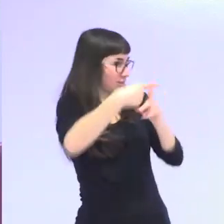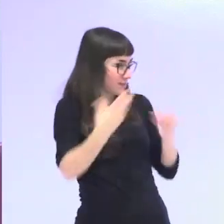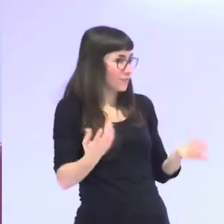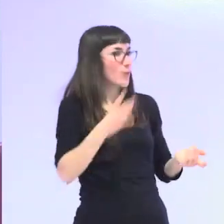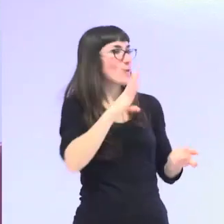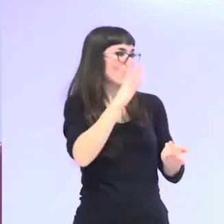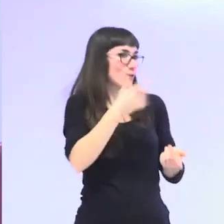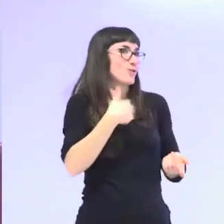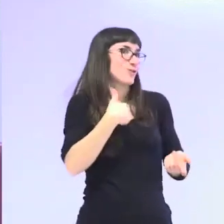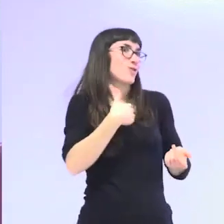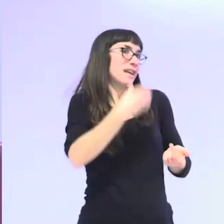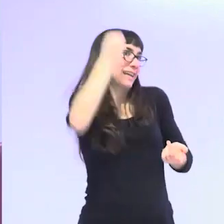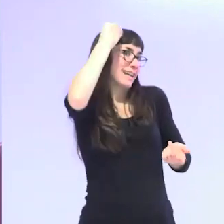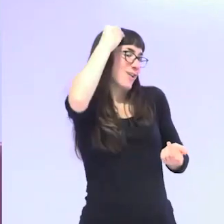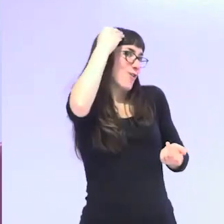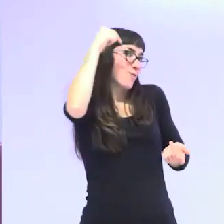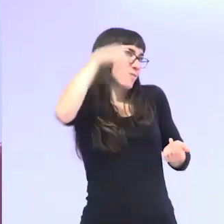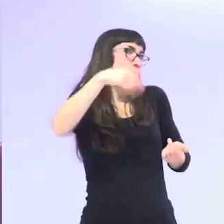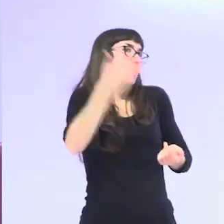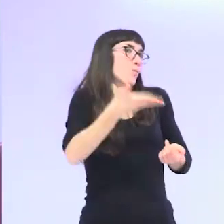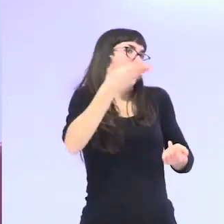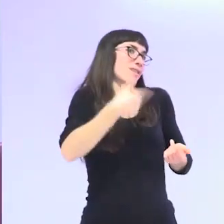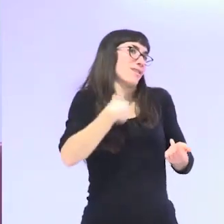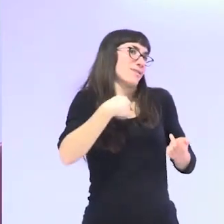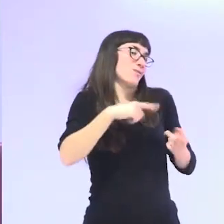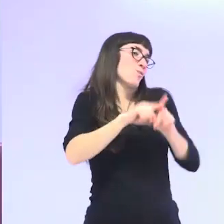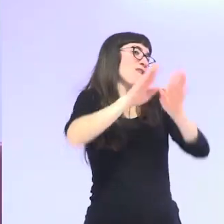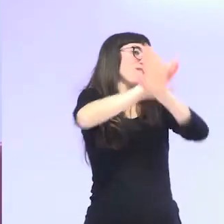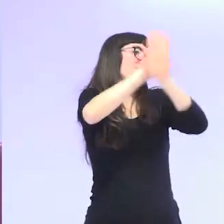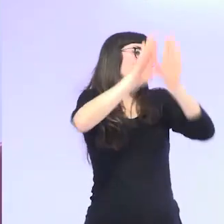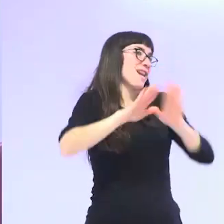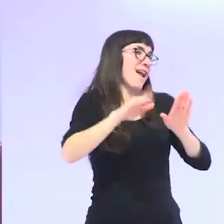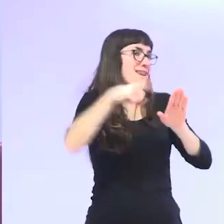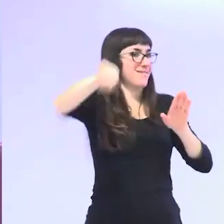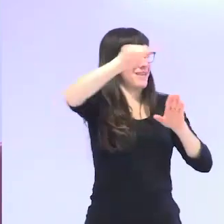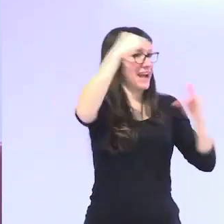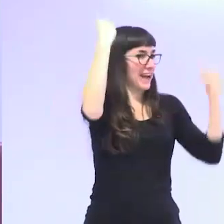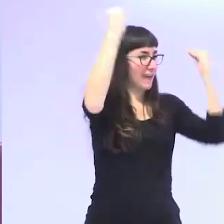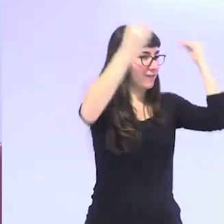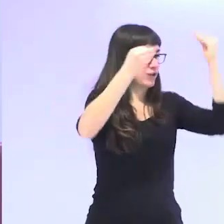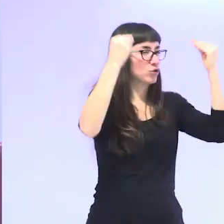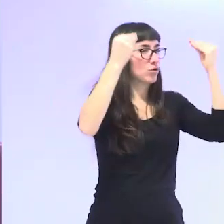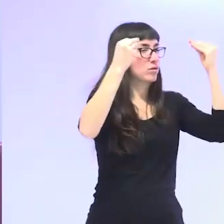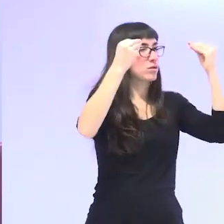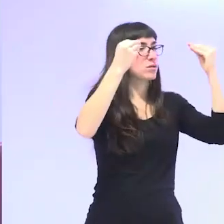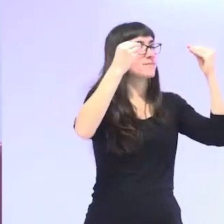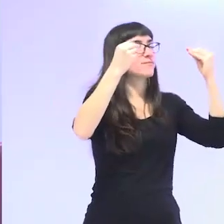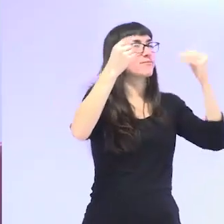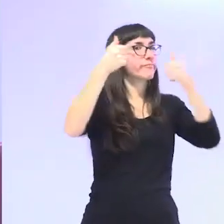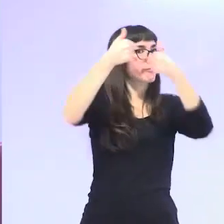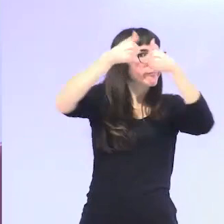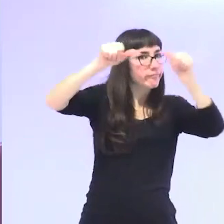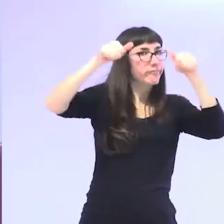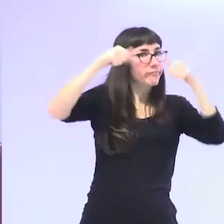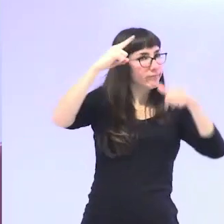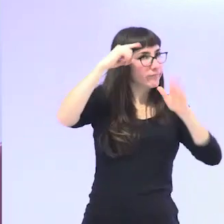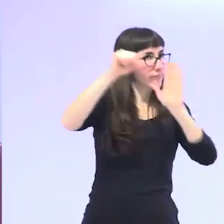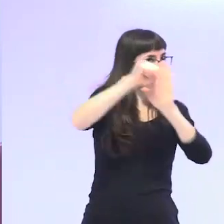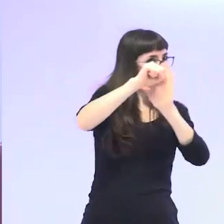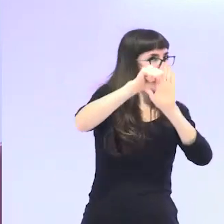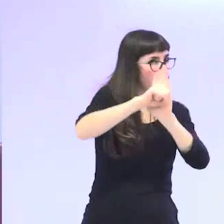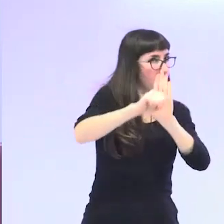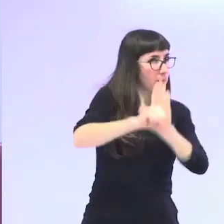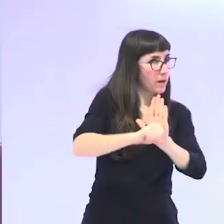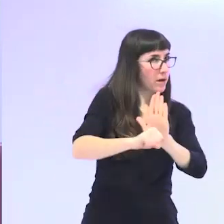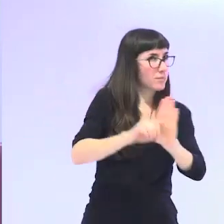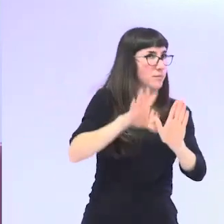me interesaba por lo menos reflexionar al final es que tenemos que liberarnos de muchos patrones y roles de género que nos